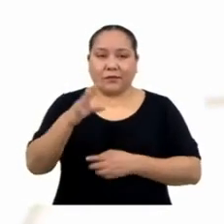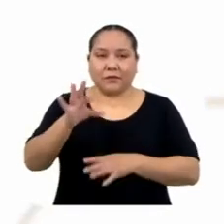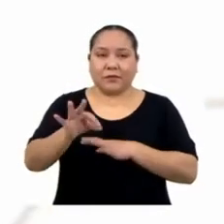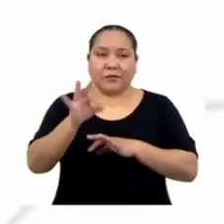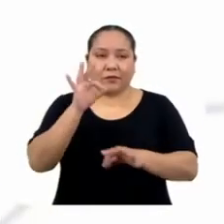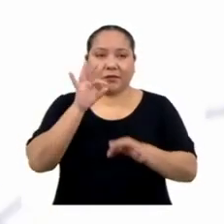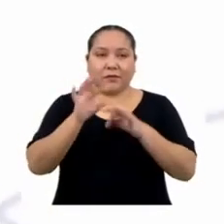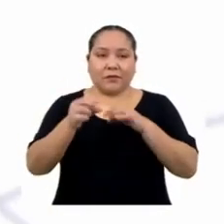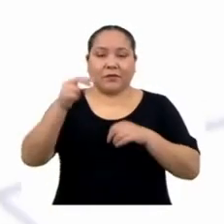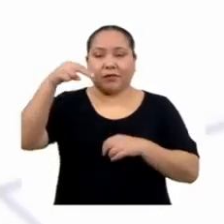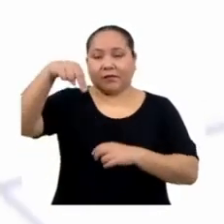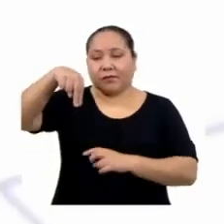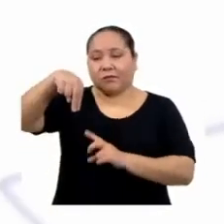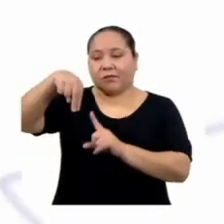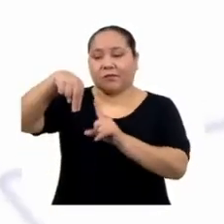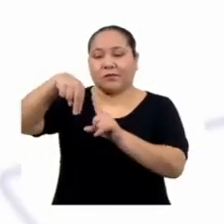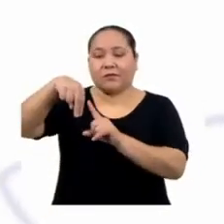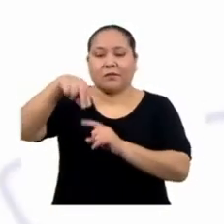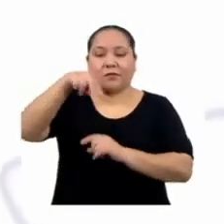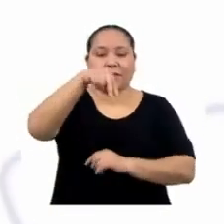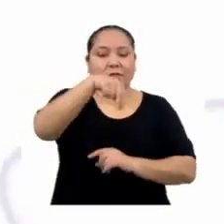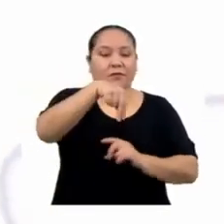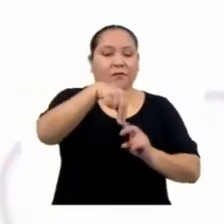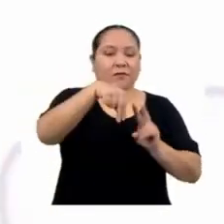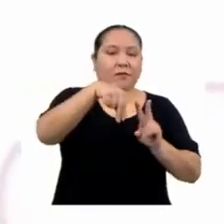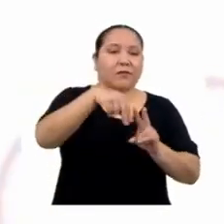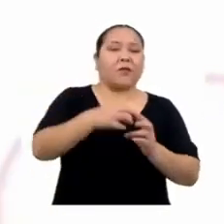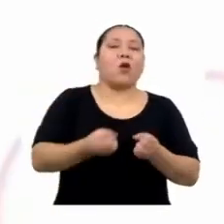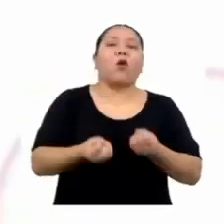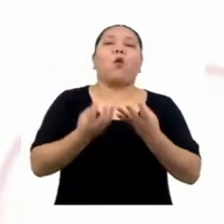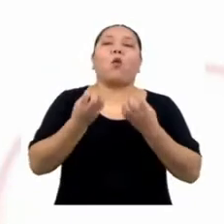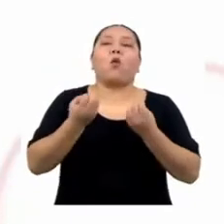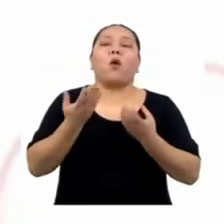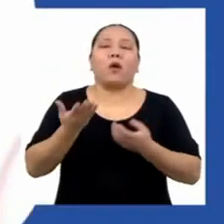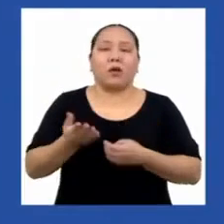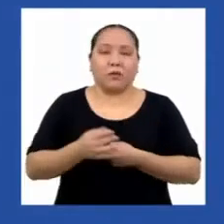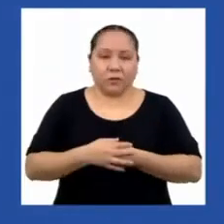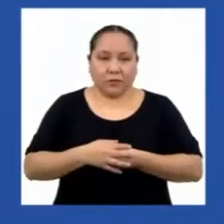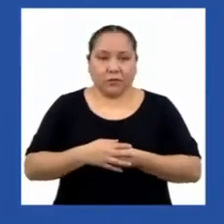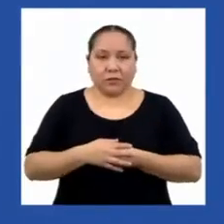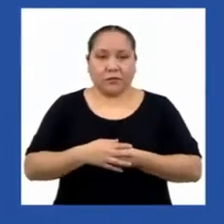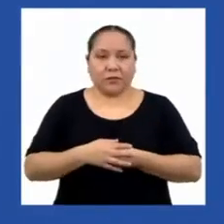proporcionales de N1 y N2, ¿verdad?